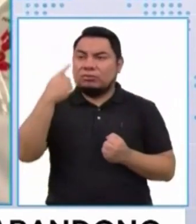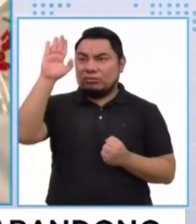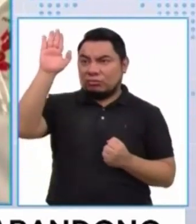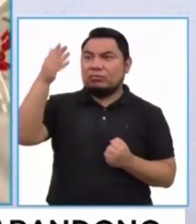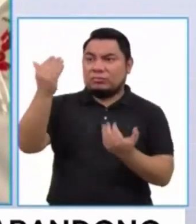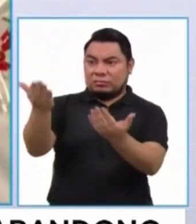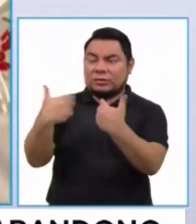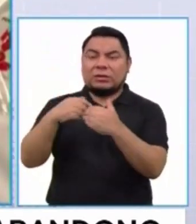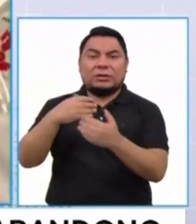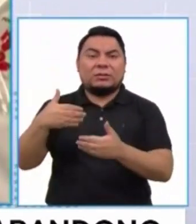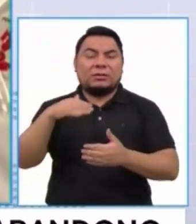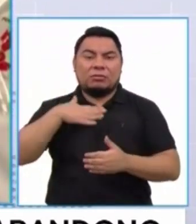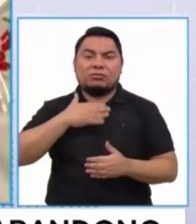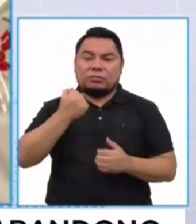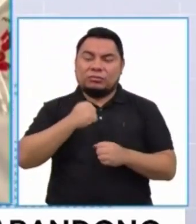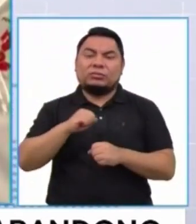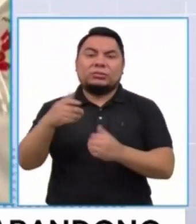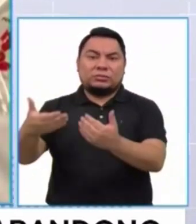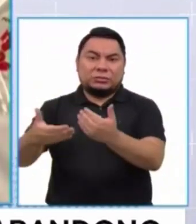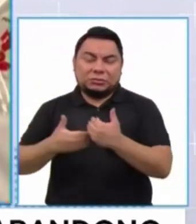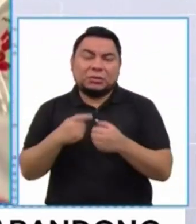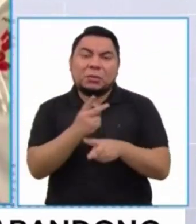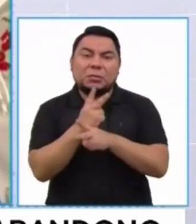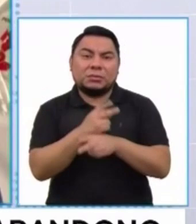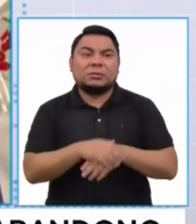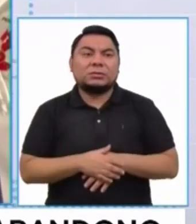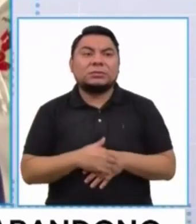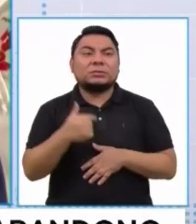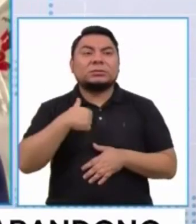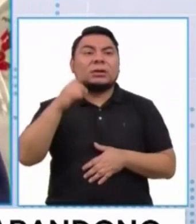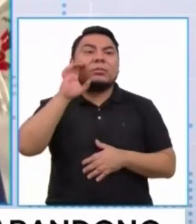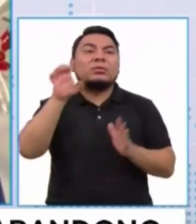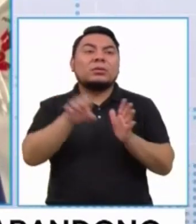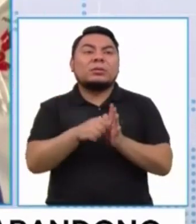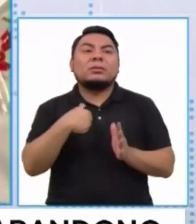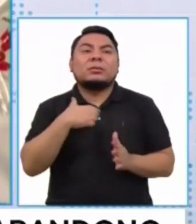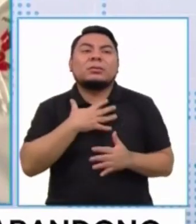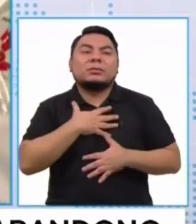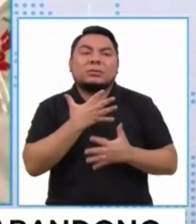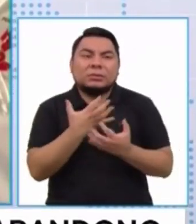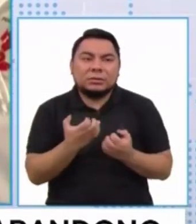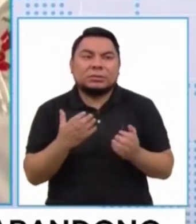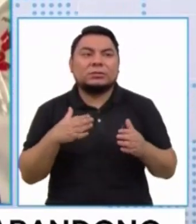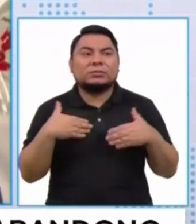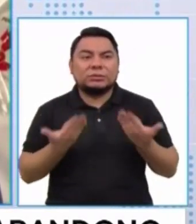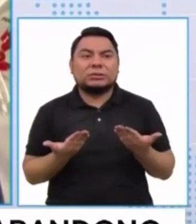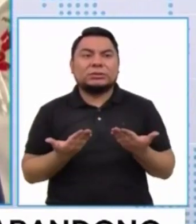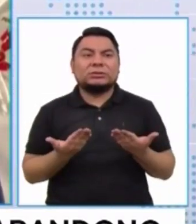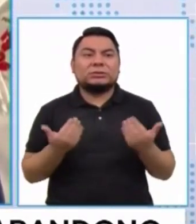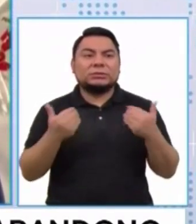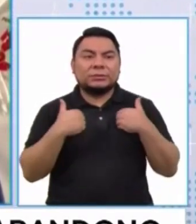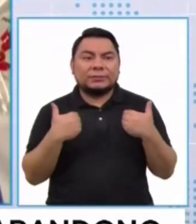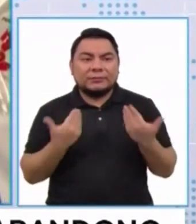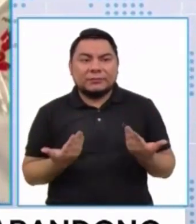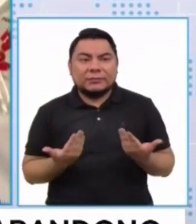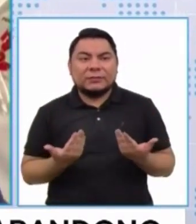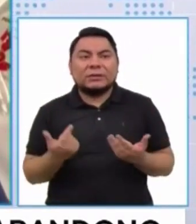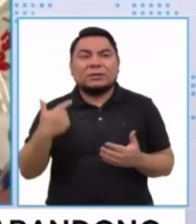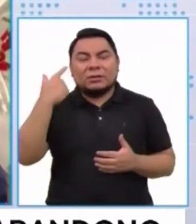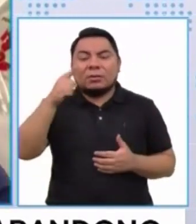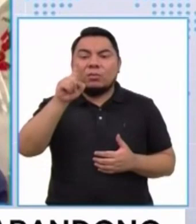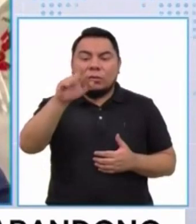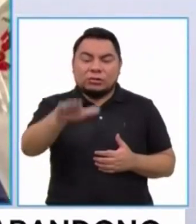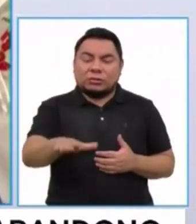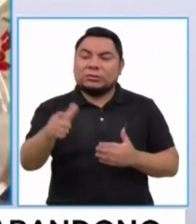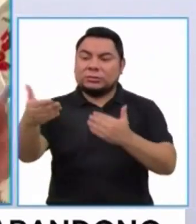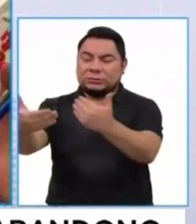familia acogedora. A mí me encantaría poder tener a un